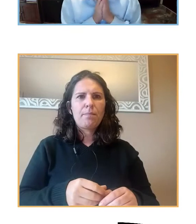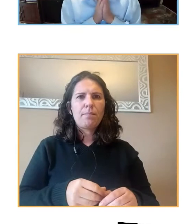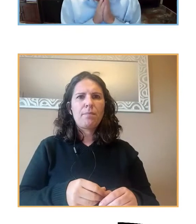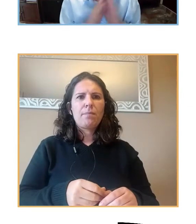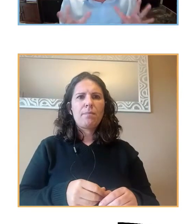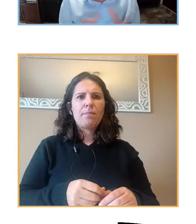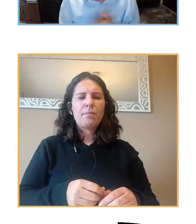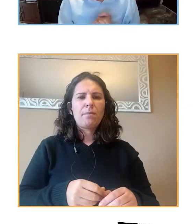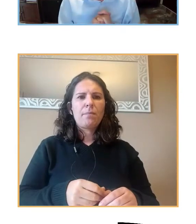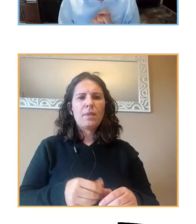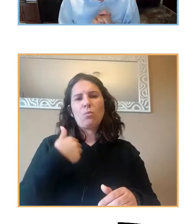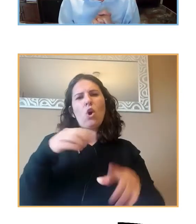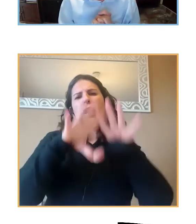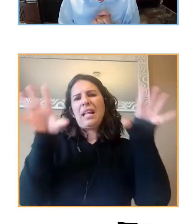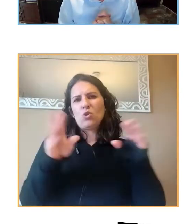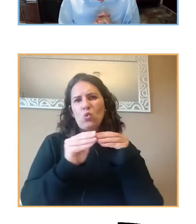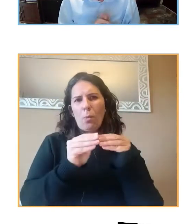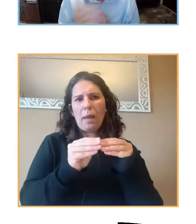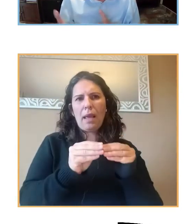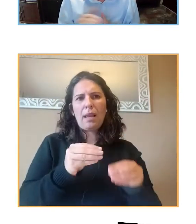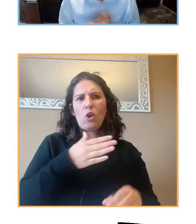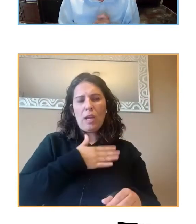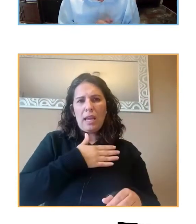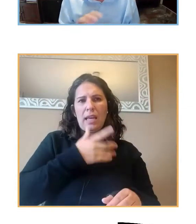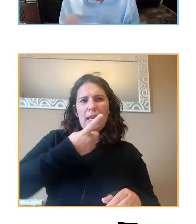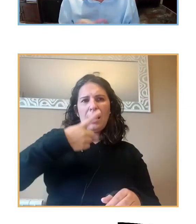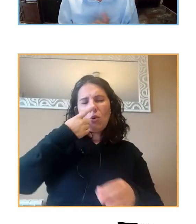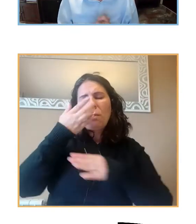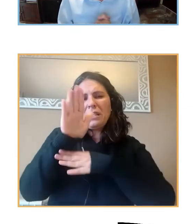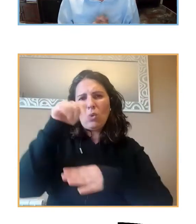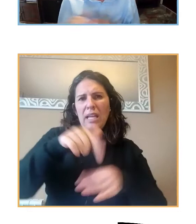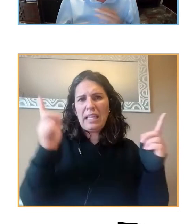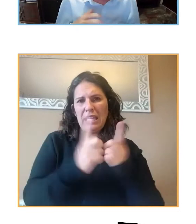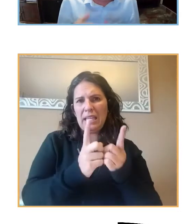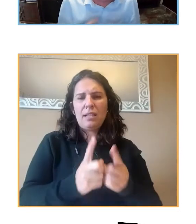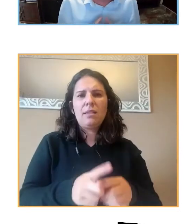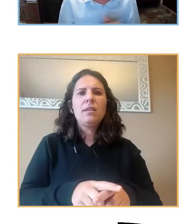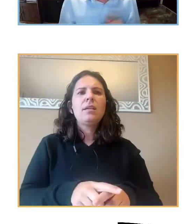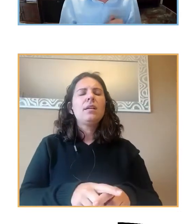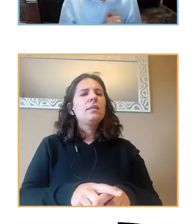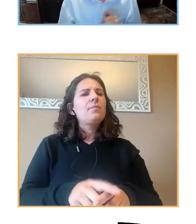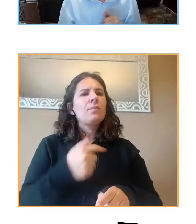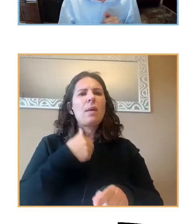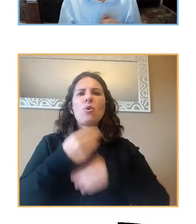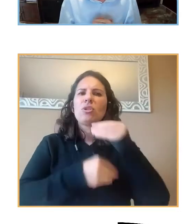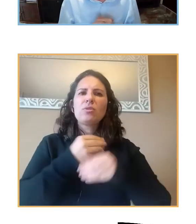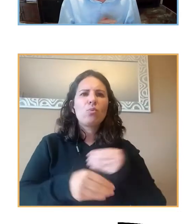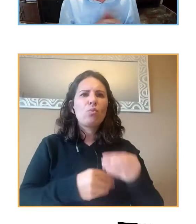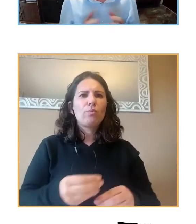Para resumir lo que voy a presentar aquí brevemente, nosotros hemos hecho una serie de